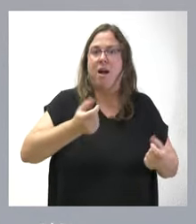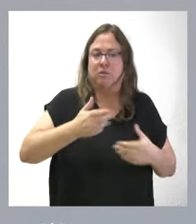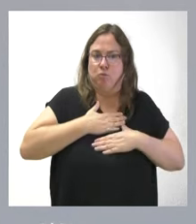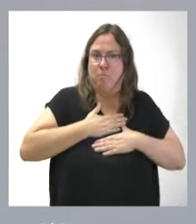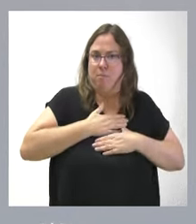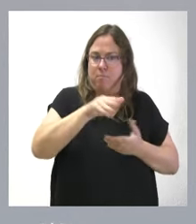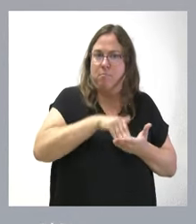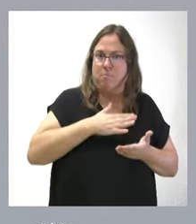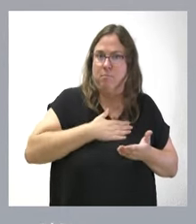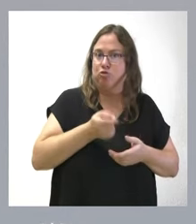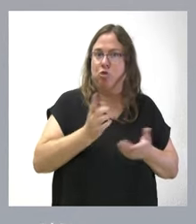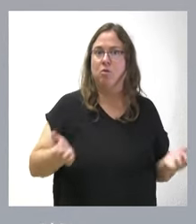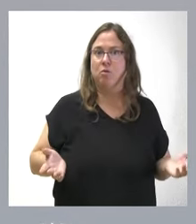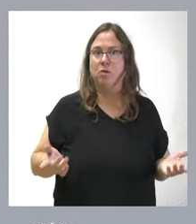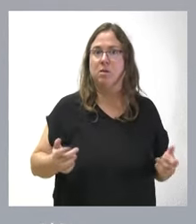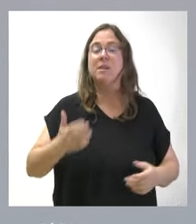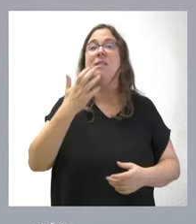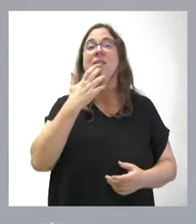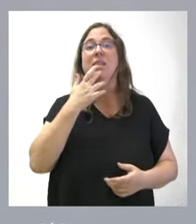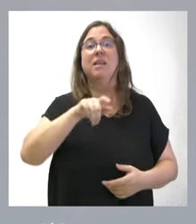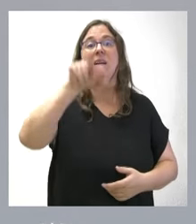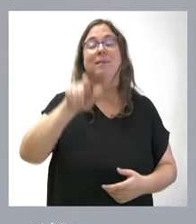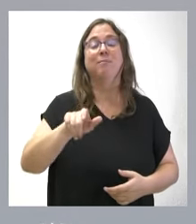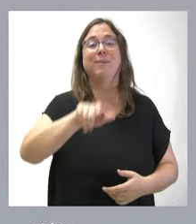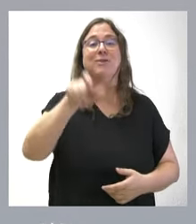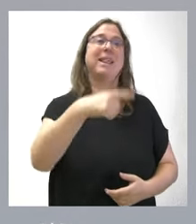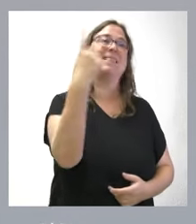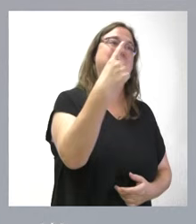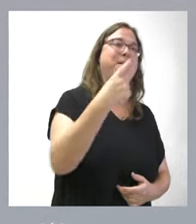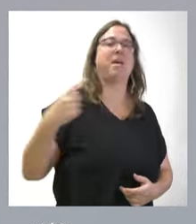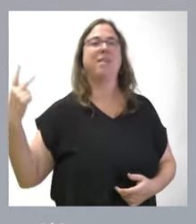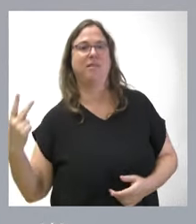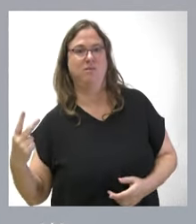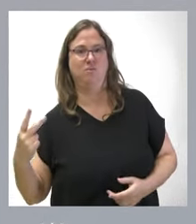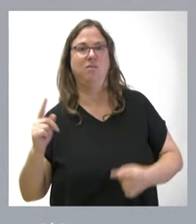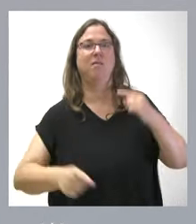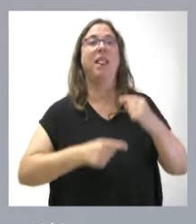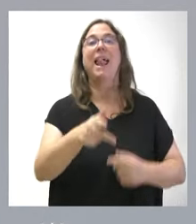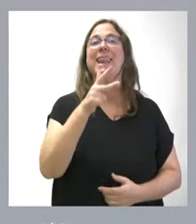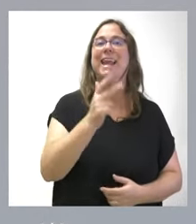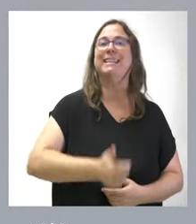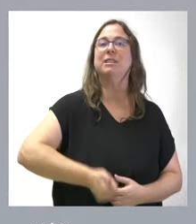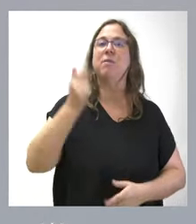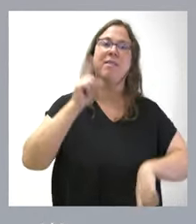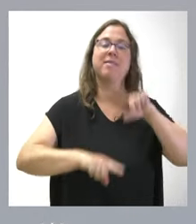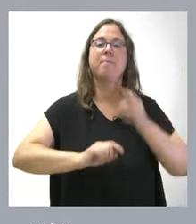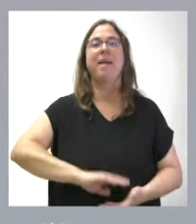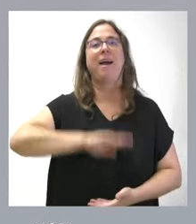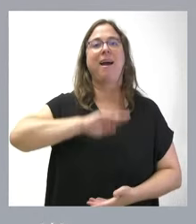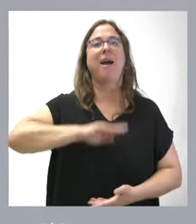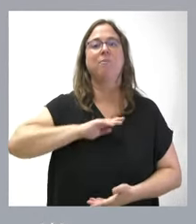comunidad autónoma, genera ciudadanos de primera y de segunda, genera más derechos en función de la capacidad